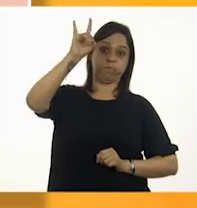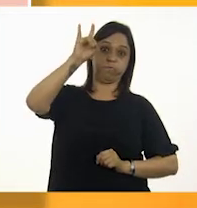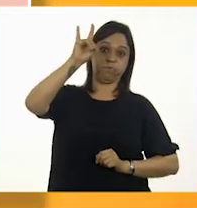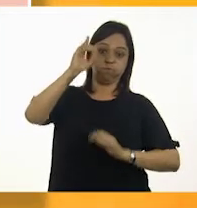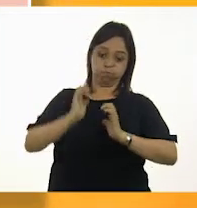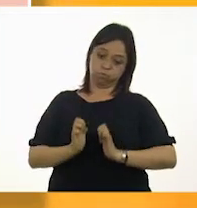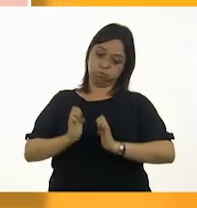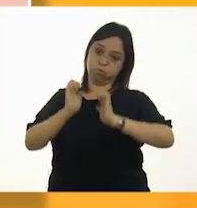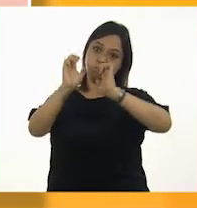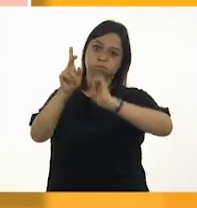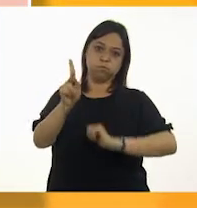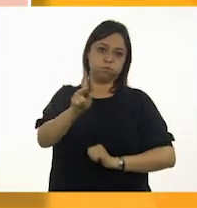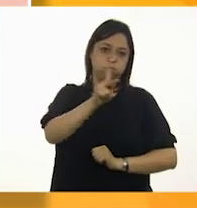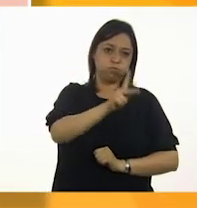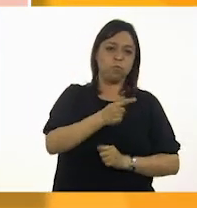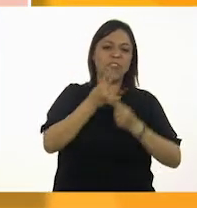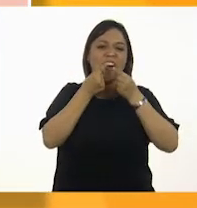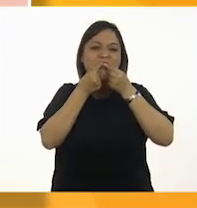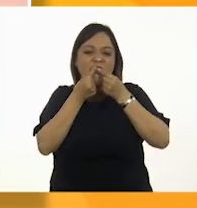afilados como cuchillos.